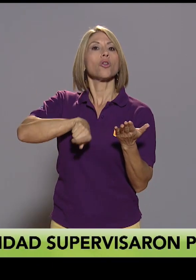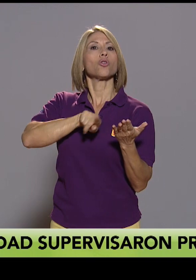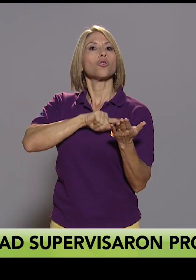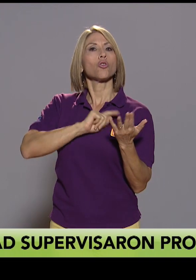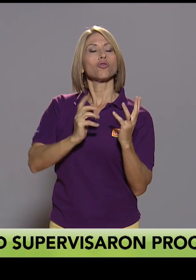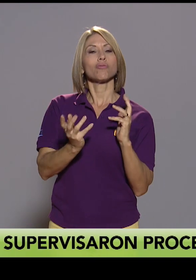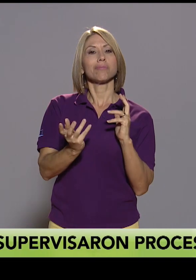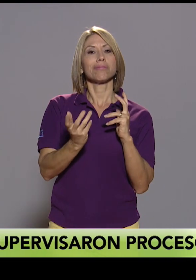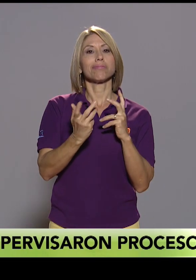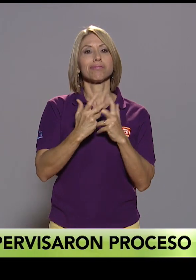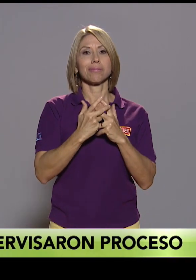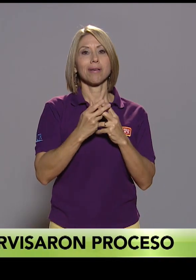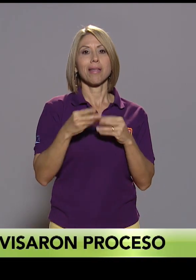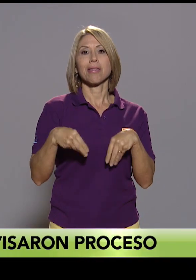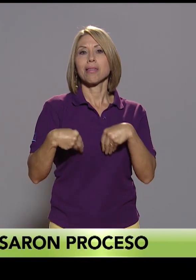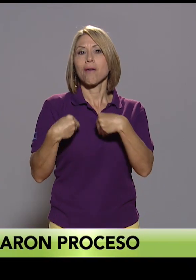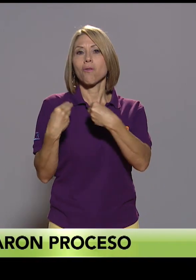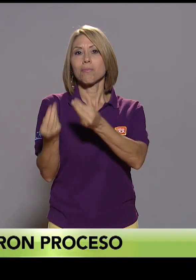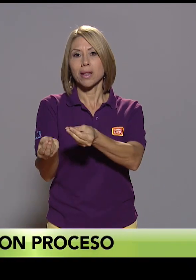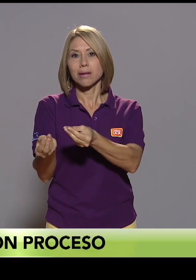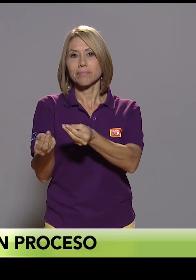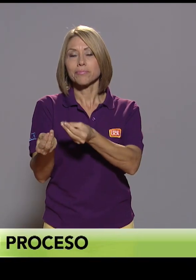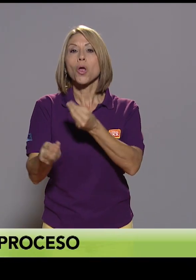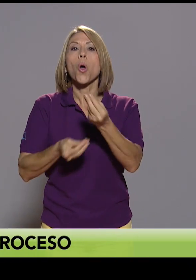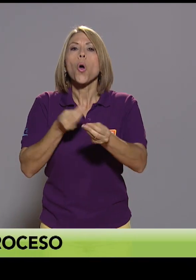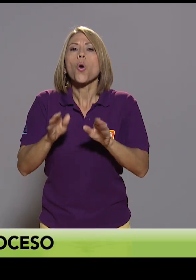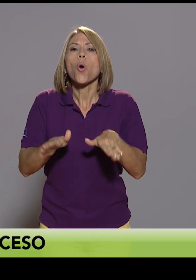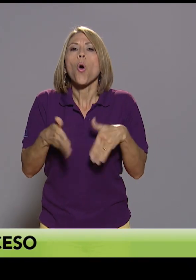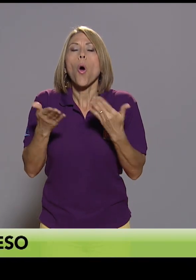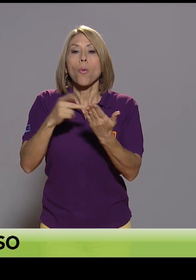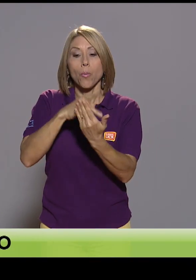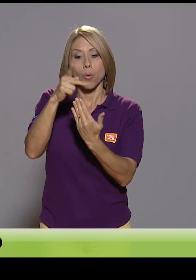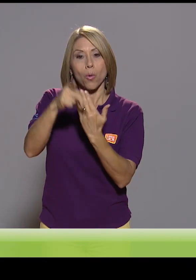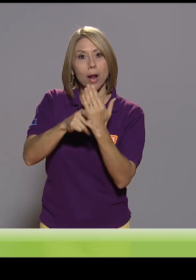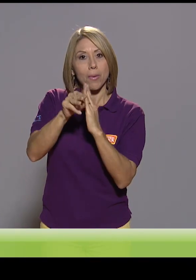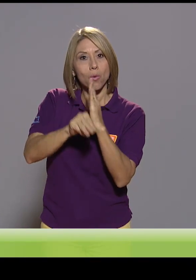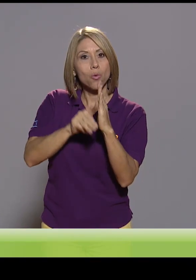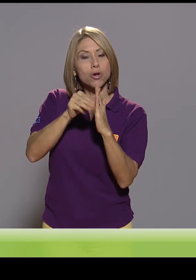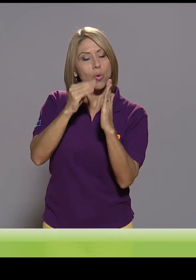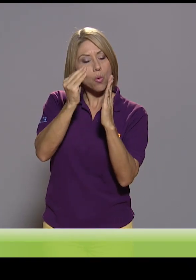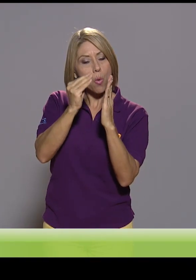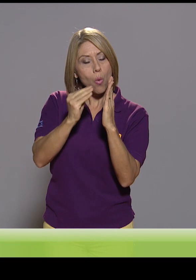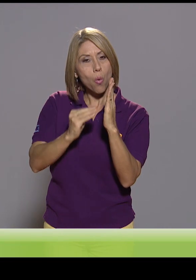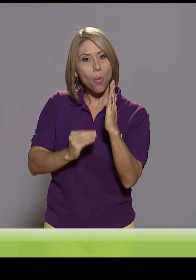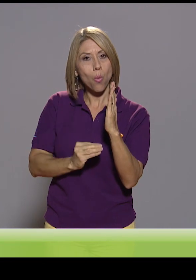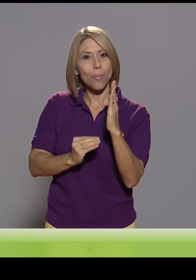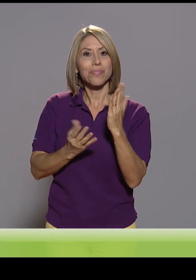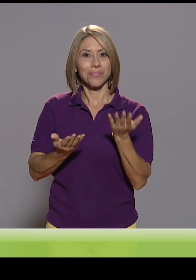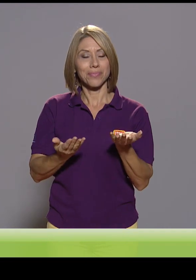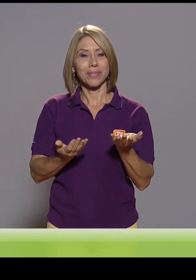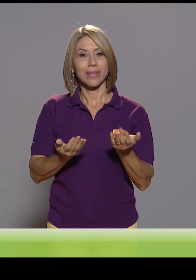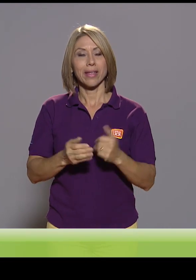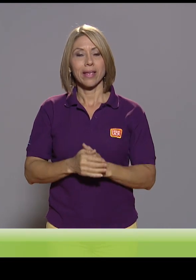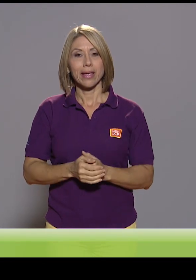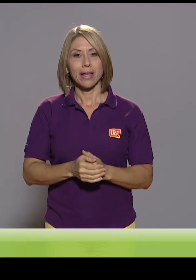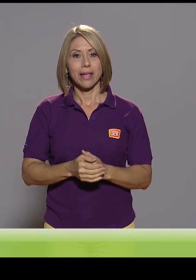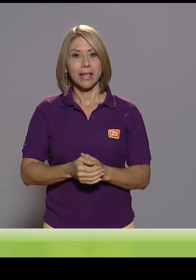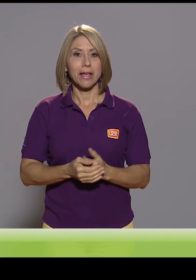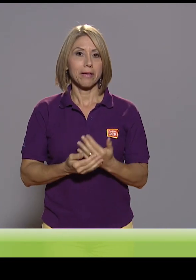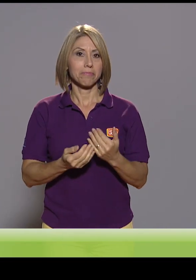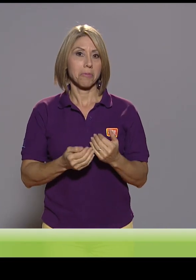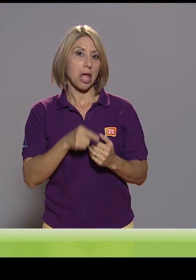planteado en lo que un currículum implica. Por lo cual, digamos, podría responder un poco a